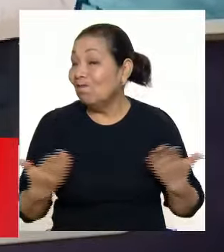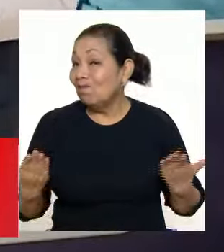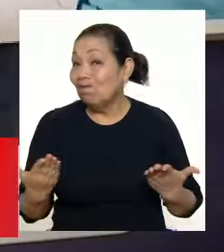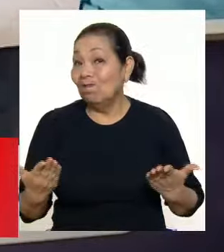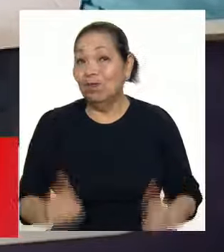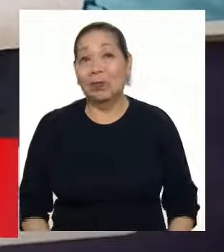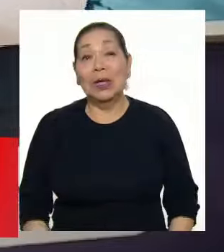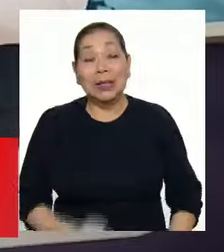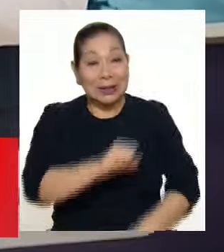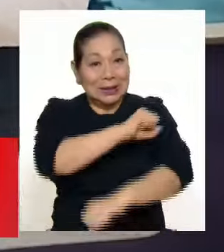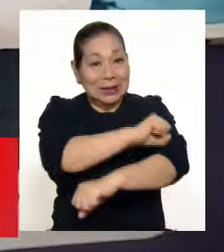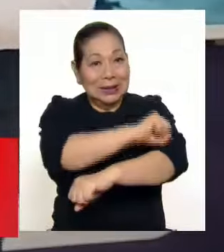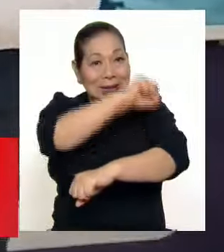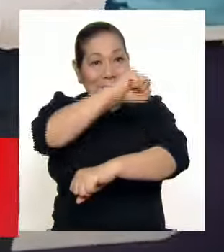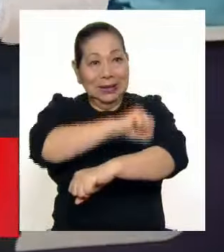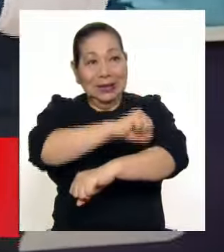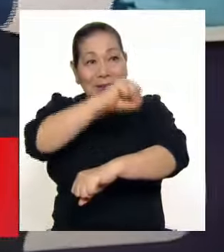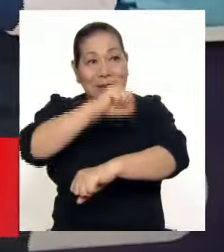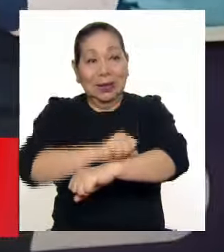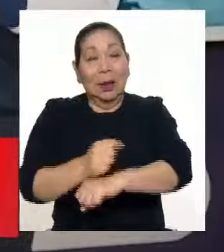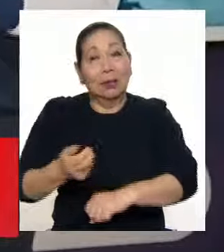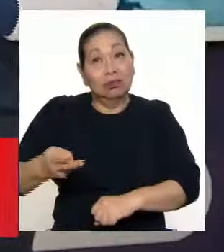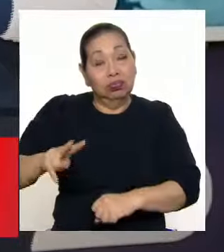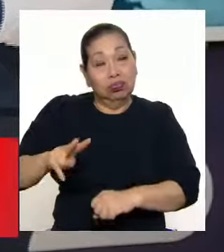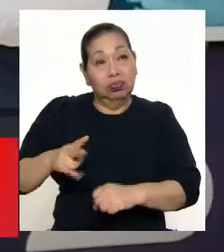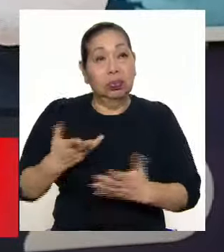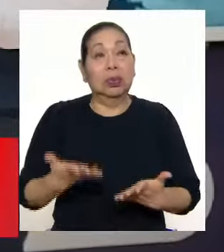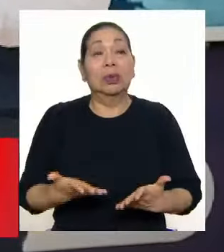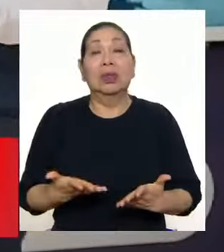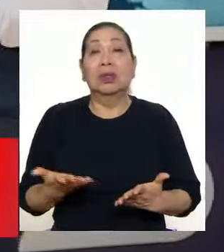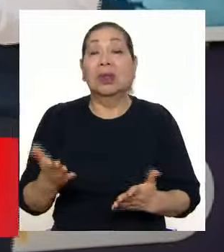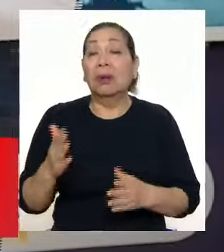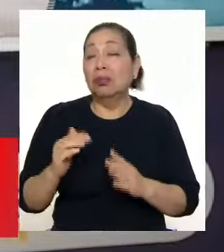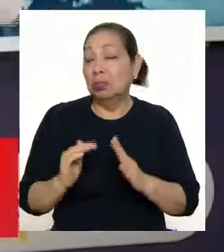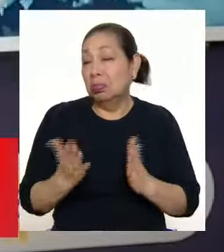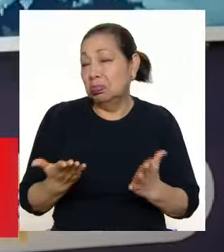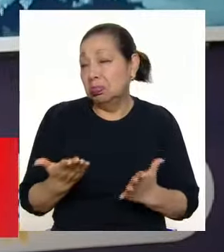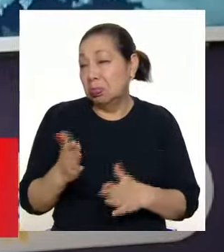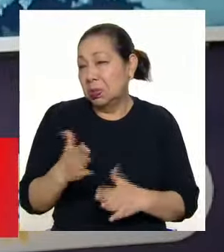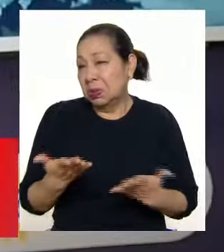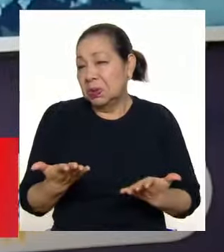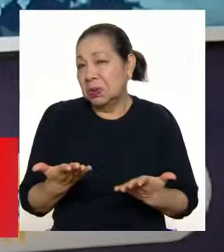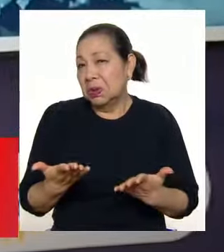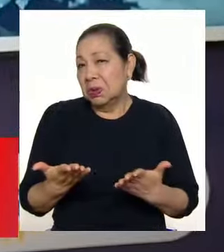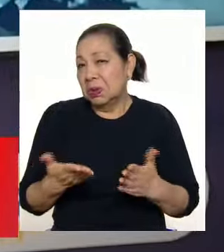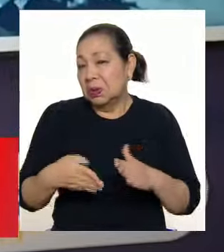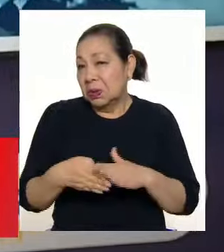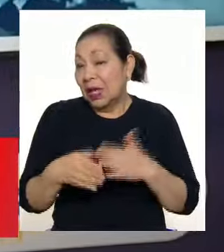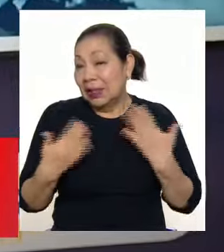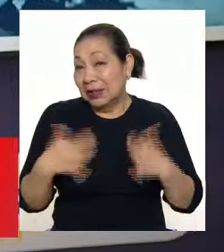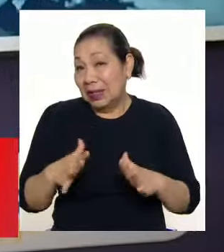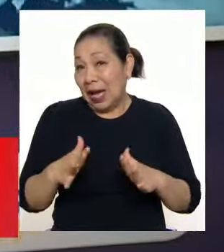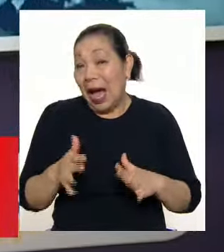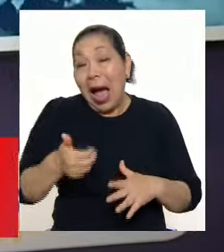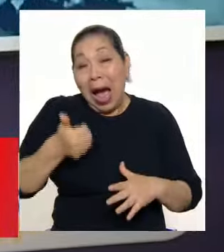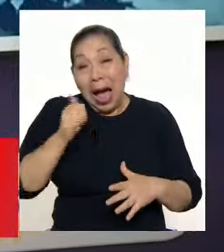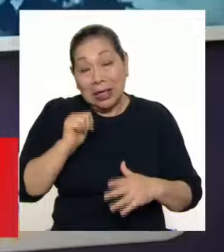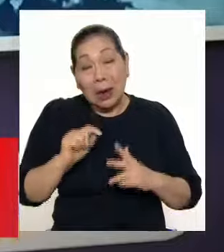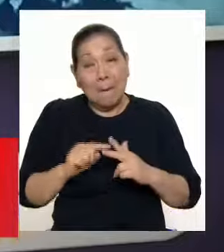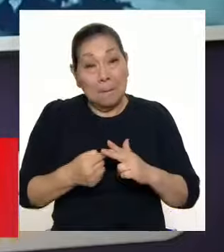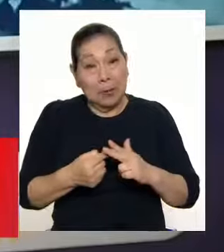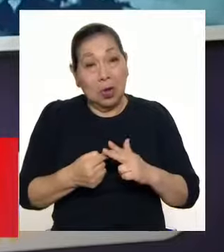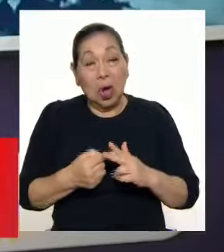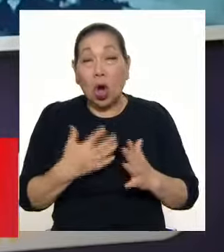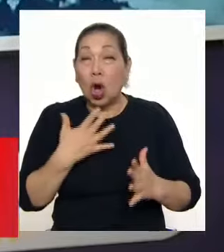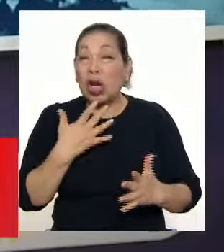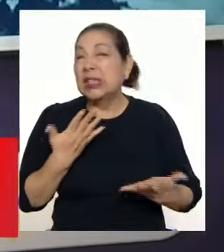para el sector de la sierra. Tenemos el incremento de temperatura diurna en la sierra, pues entró en vigencia ya desde el día de ayer. Es un aviso